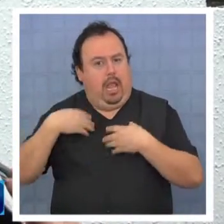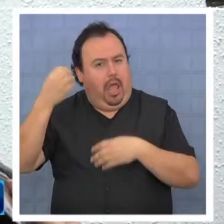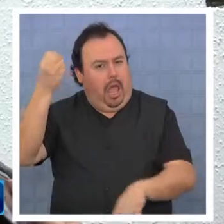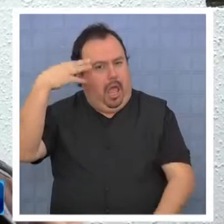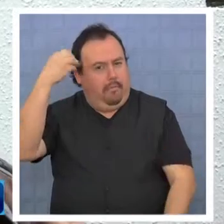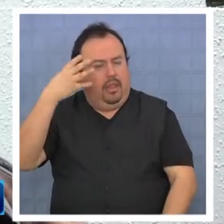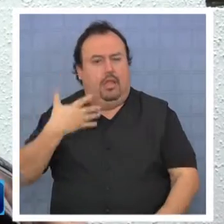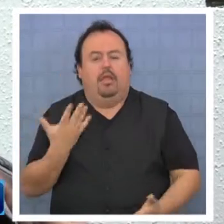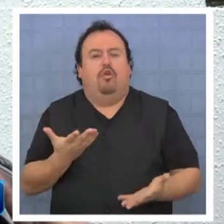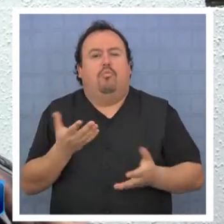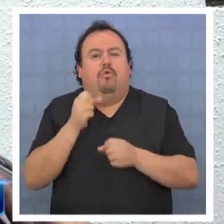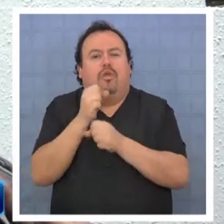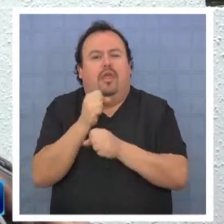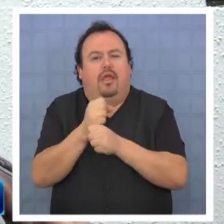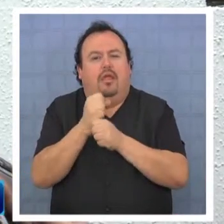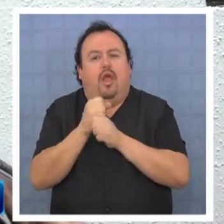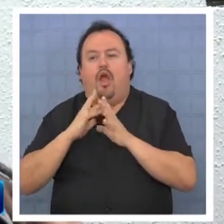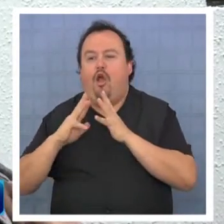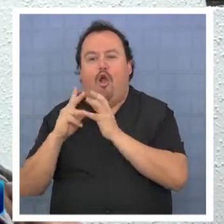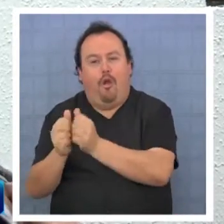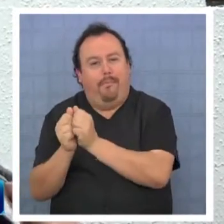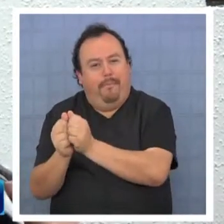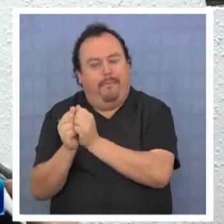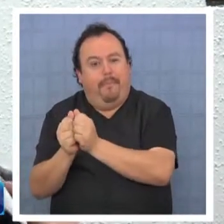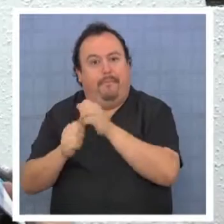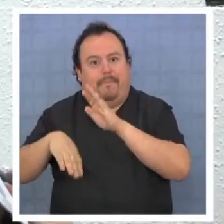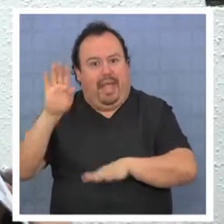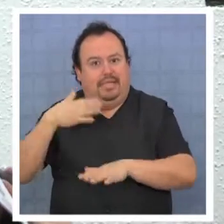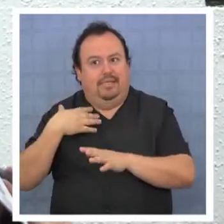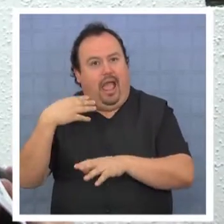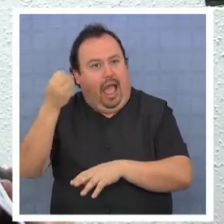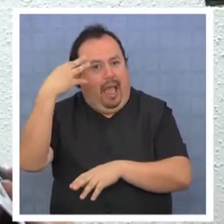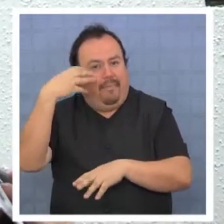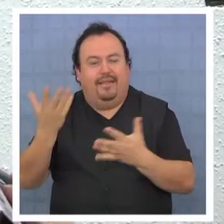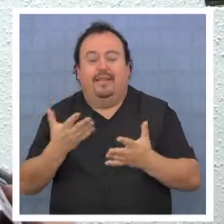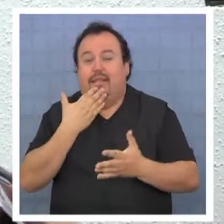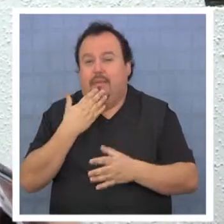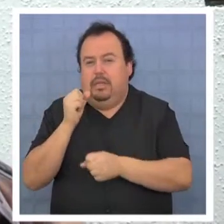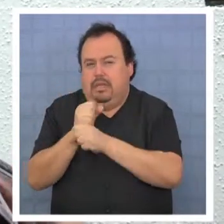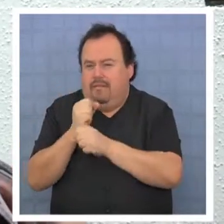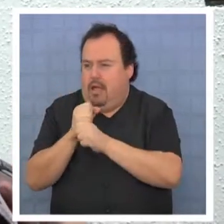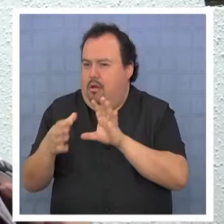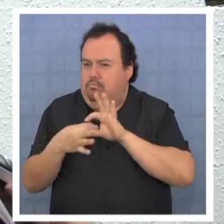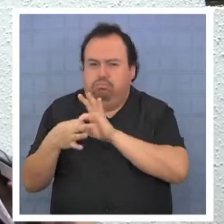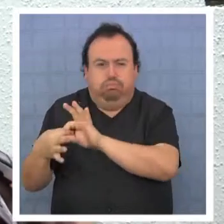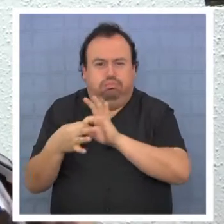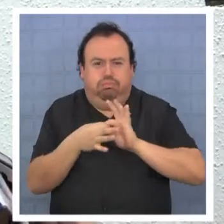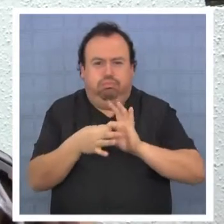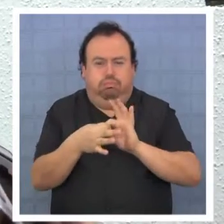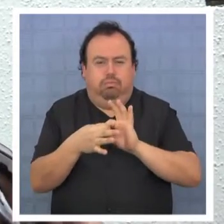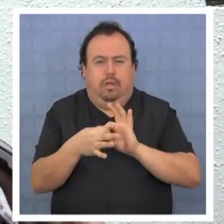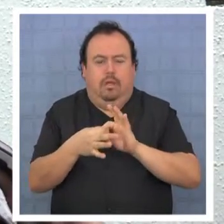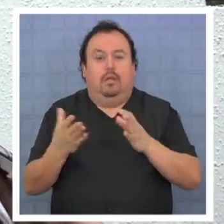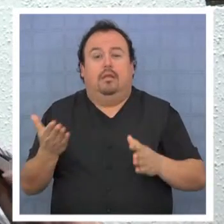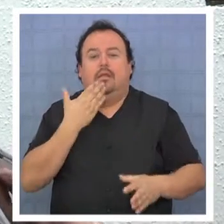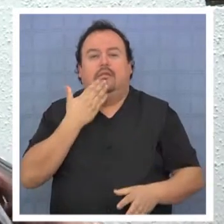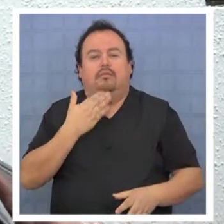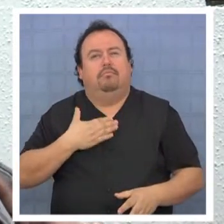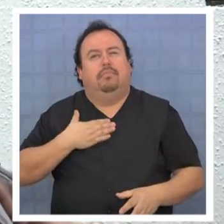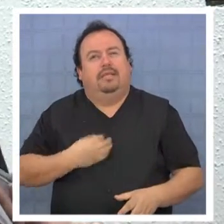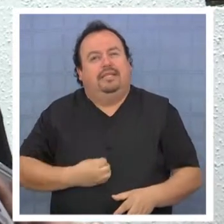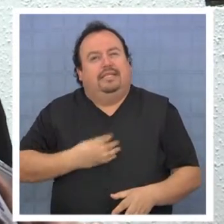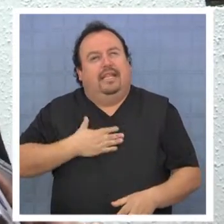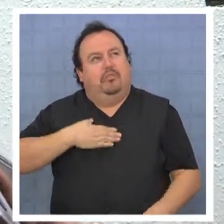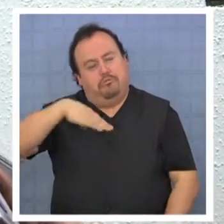aprendí por ejemplo igual tener compañerismo, más compañerismo, trabajar en equipo y